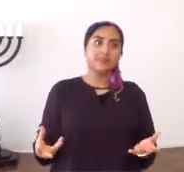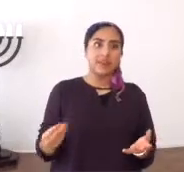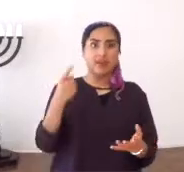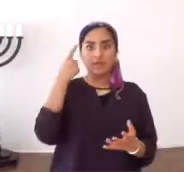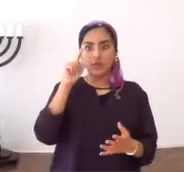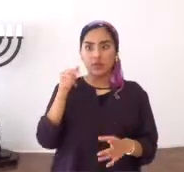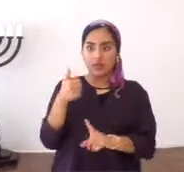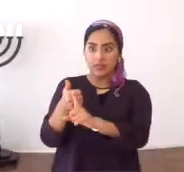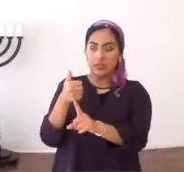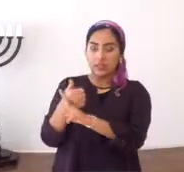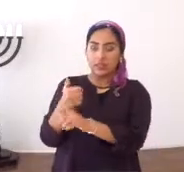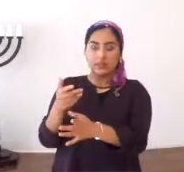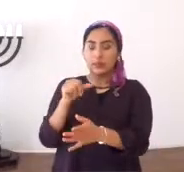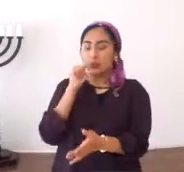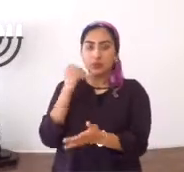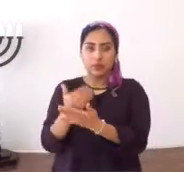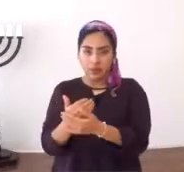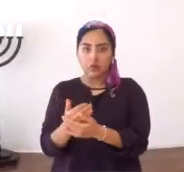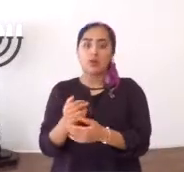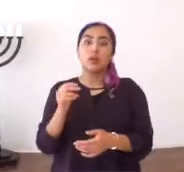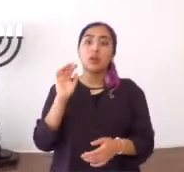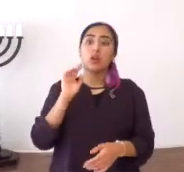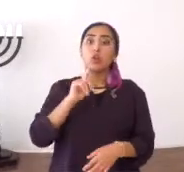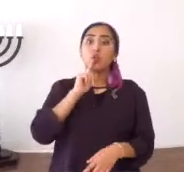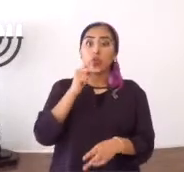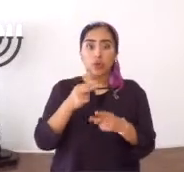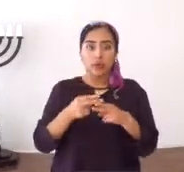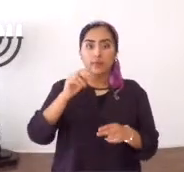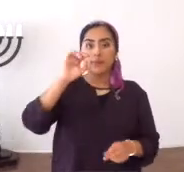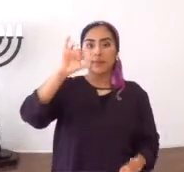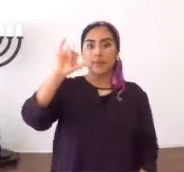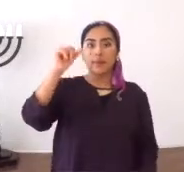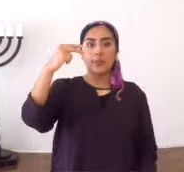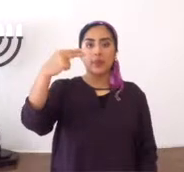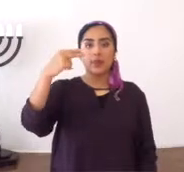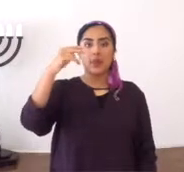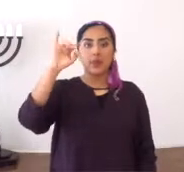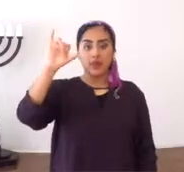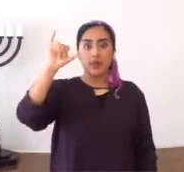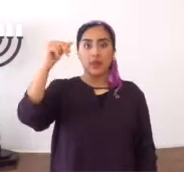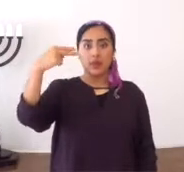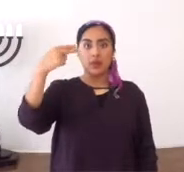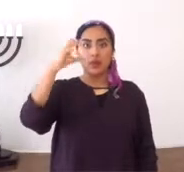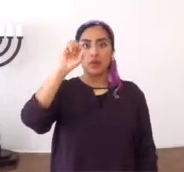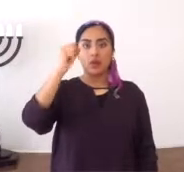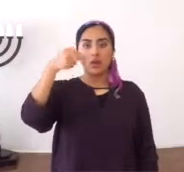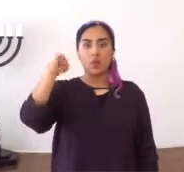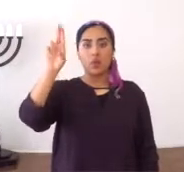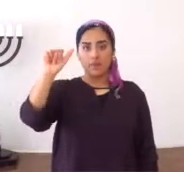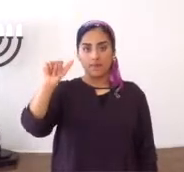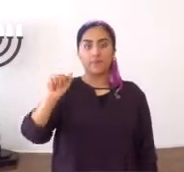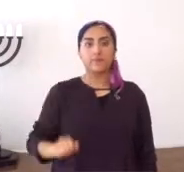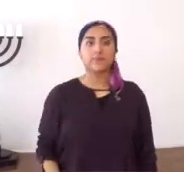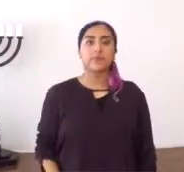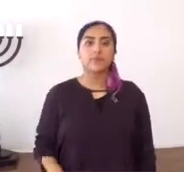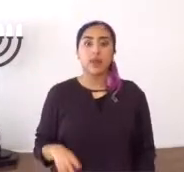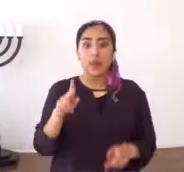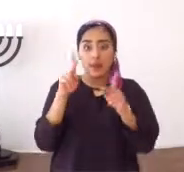escupir, y puede ser, para maldición, de la propia persona, entonces, su nombre es Yashua, ahora,